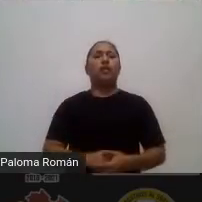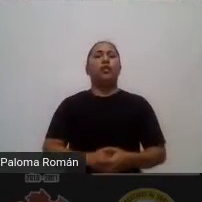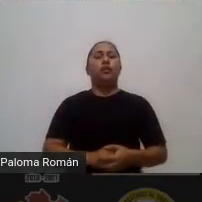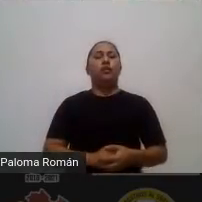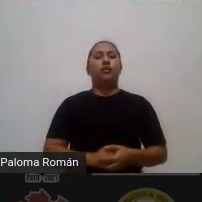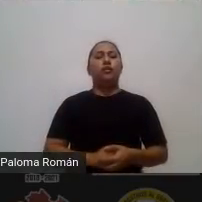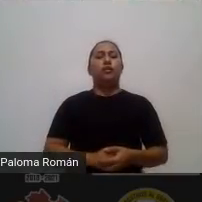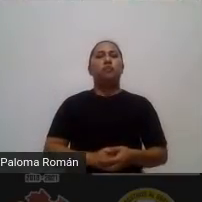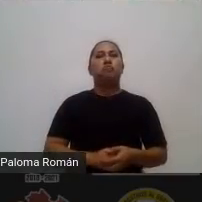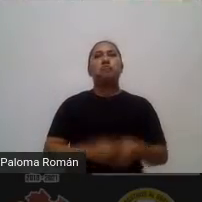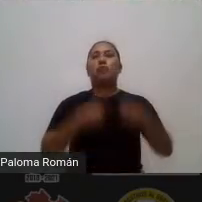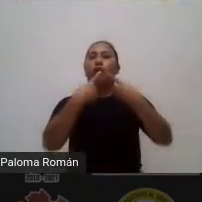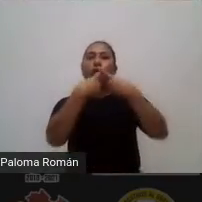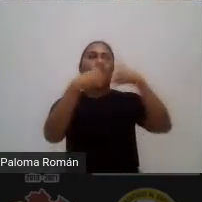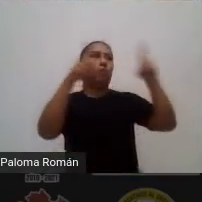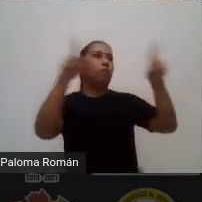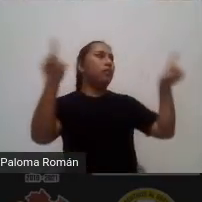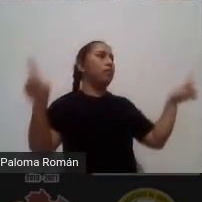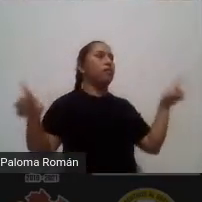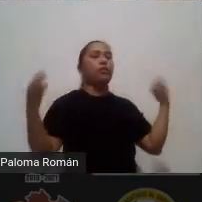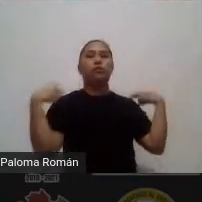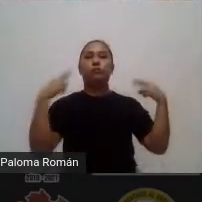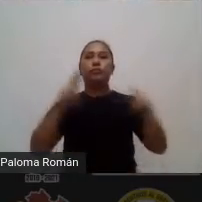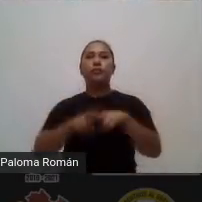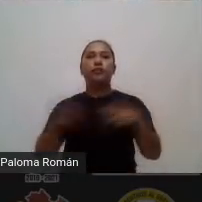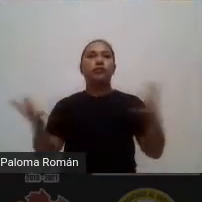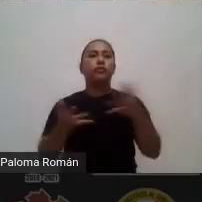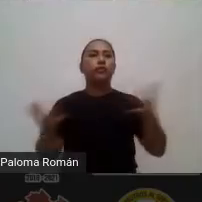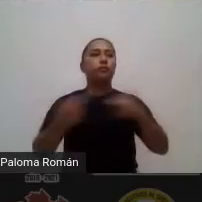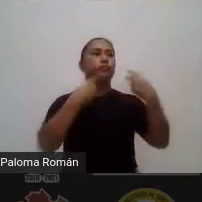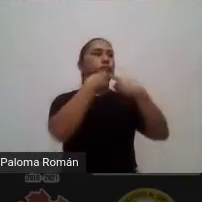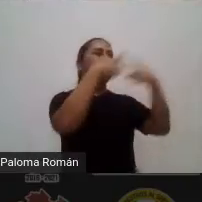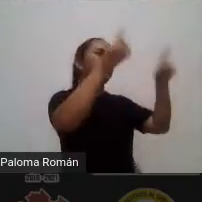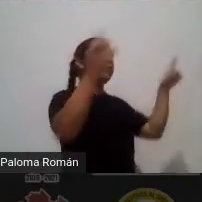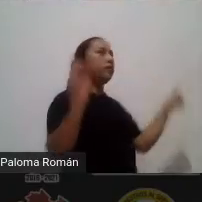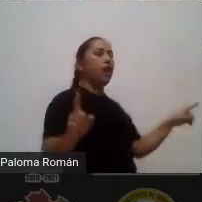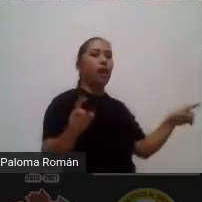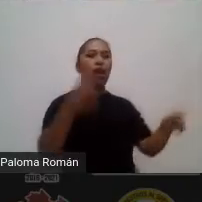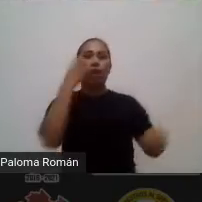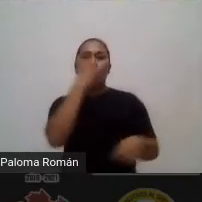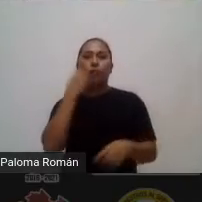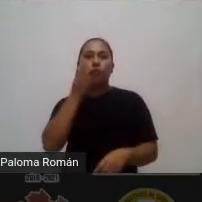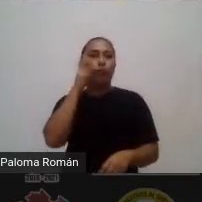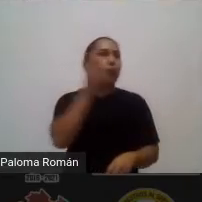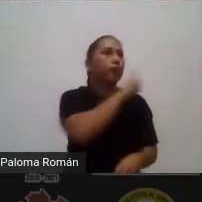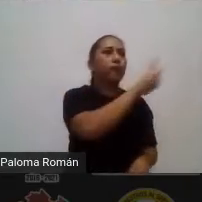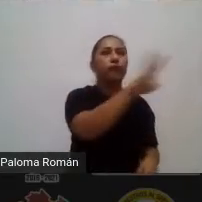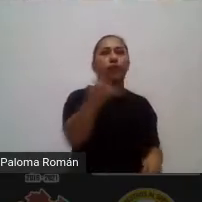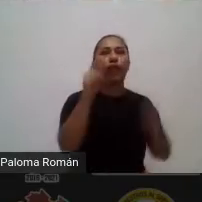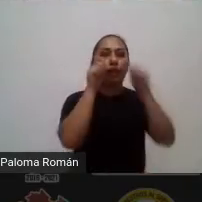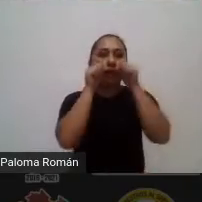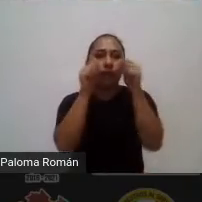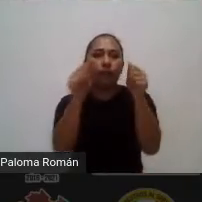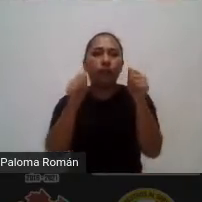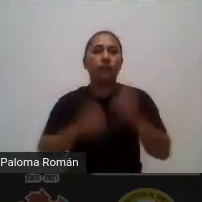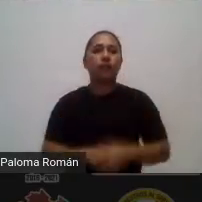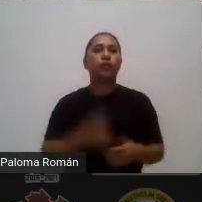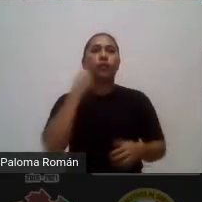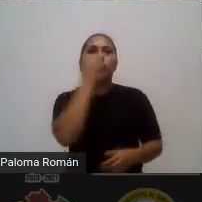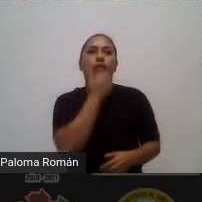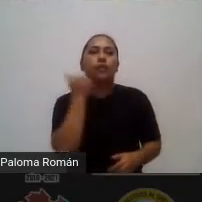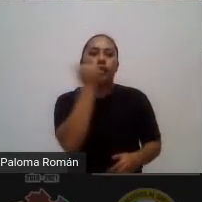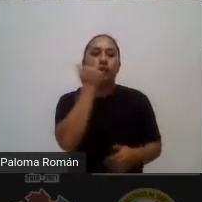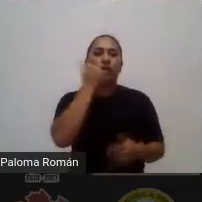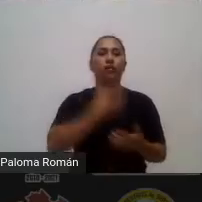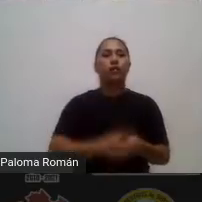algo diferente algo novedoso algo que atraiga a los alumnos y alumnas y es la parte burocrática administrativa la que se pone